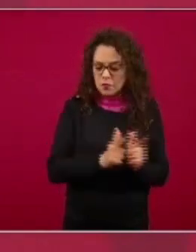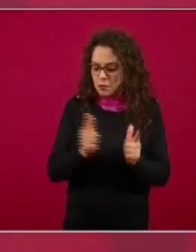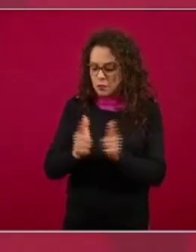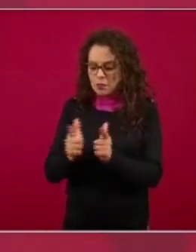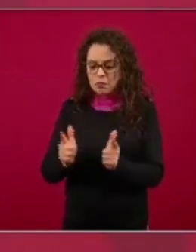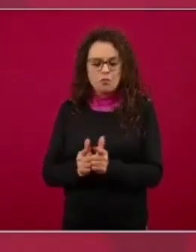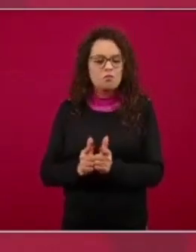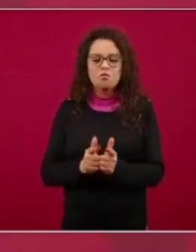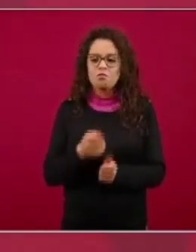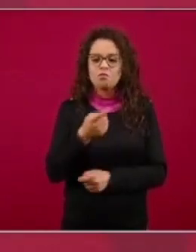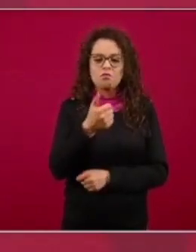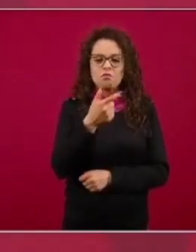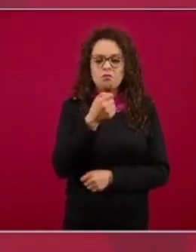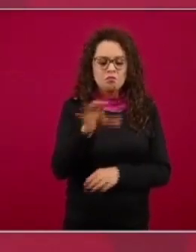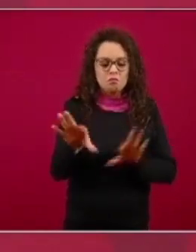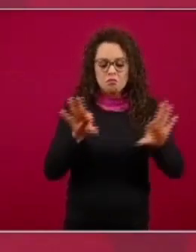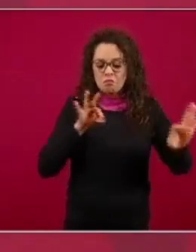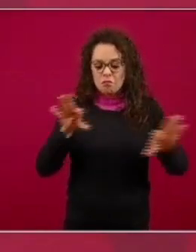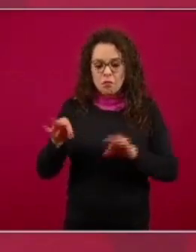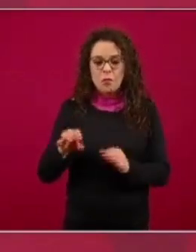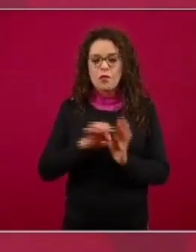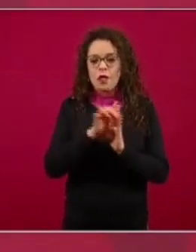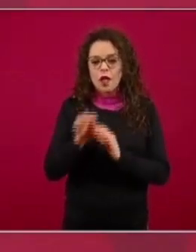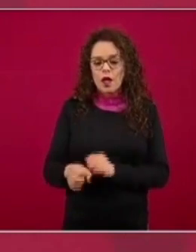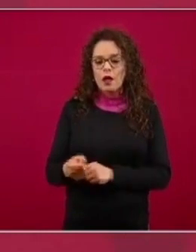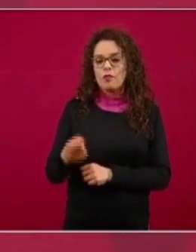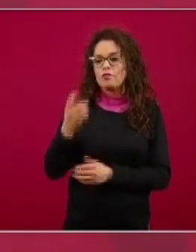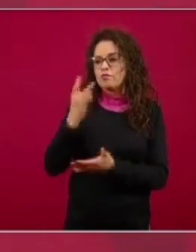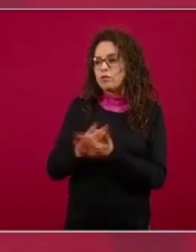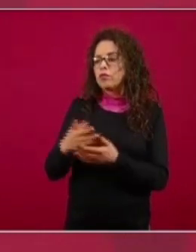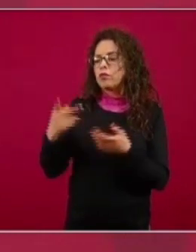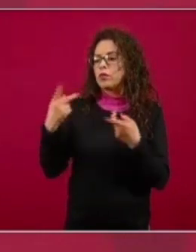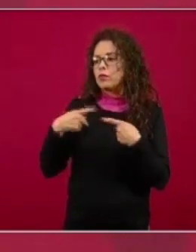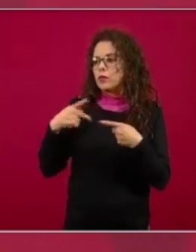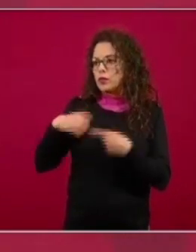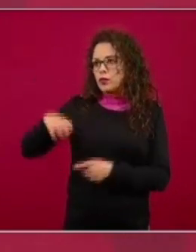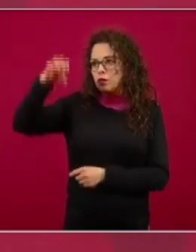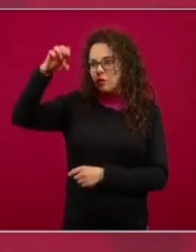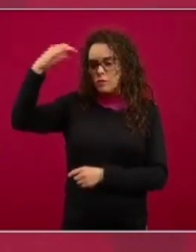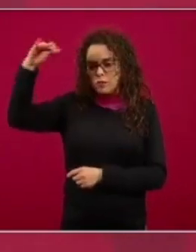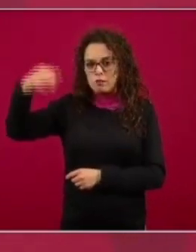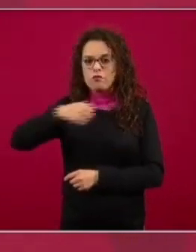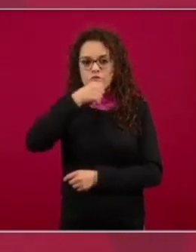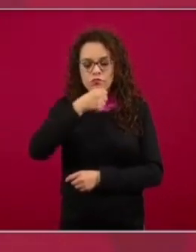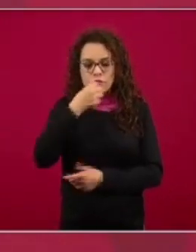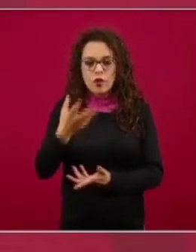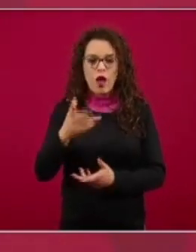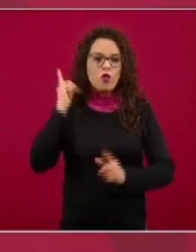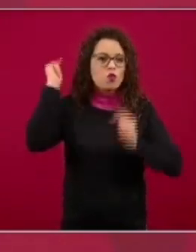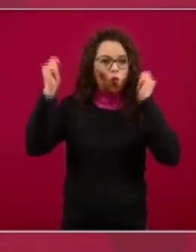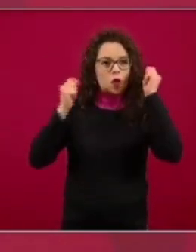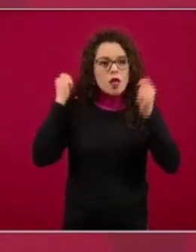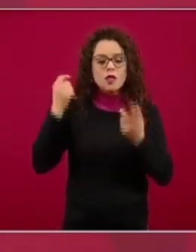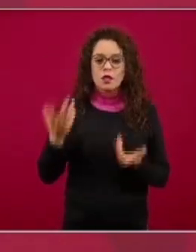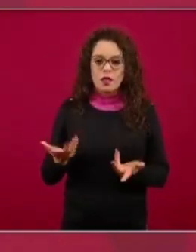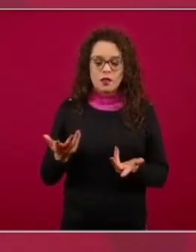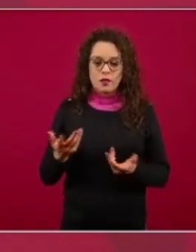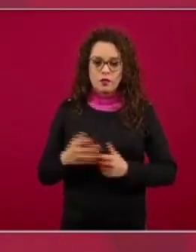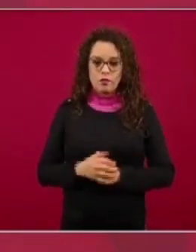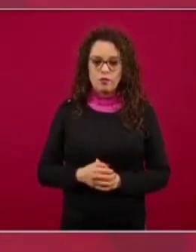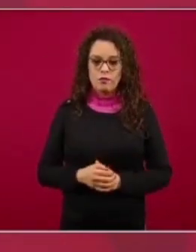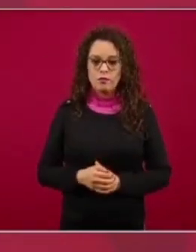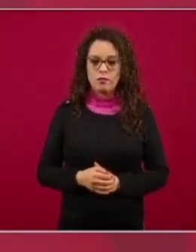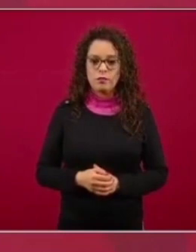ejemplo solo adultos mayores solo personas que viven en una residencia permanente solo turistas etcétera y hacer